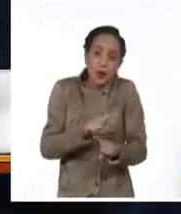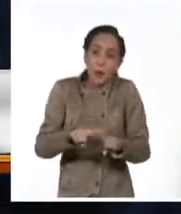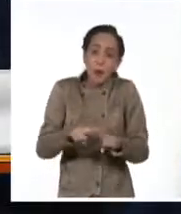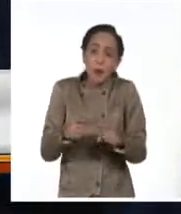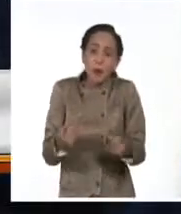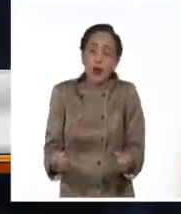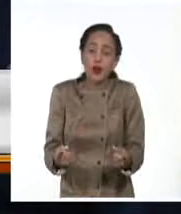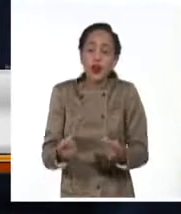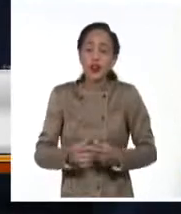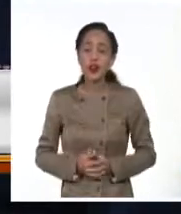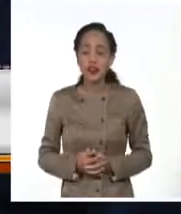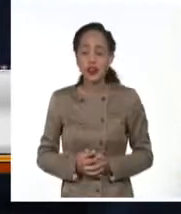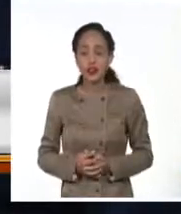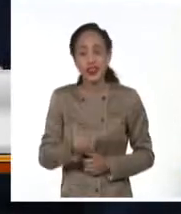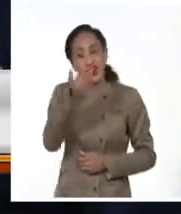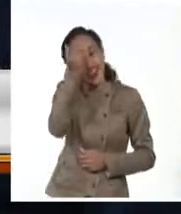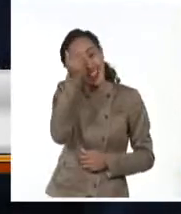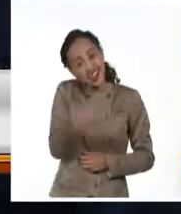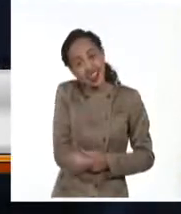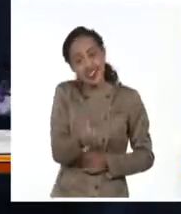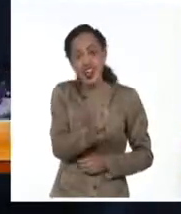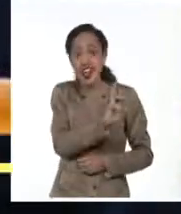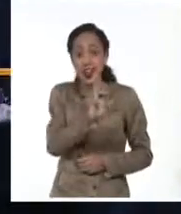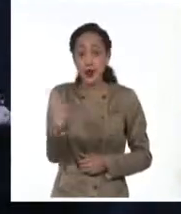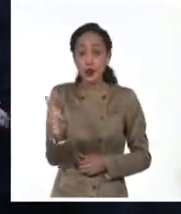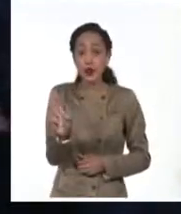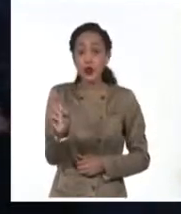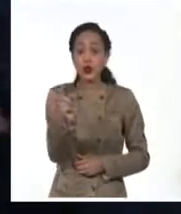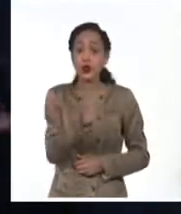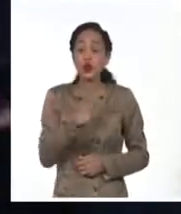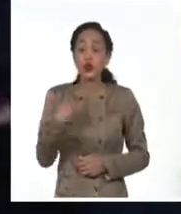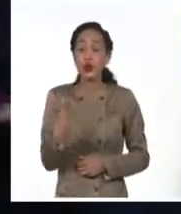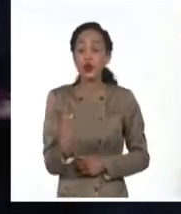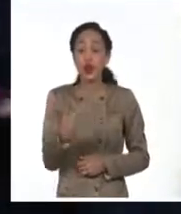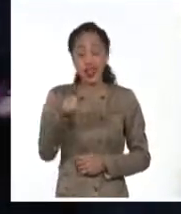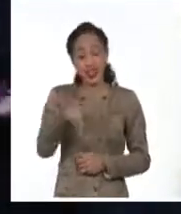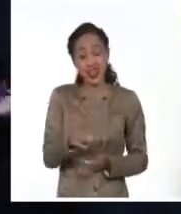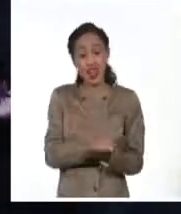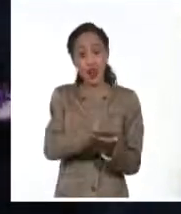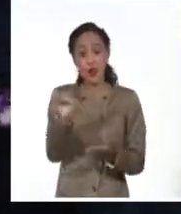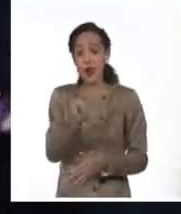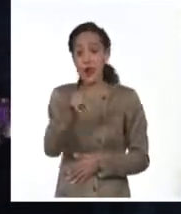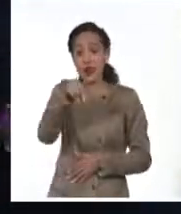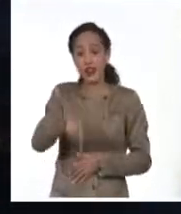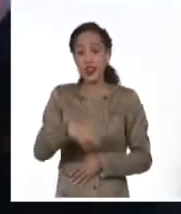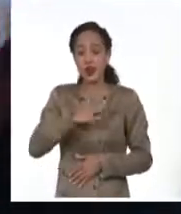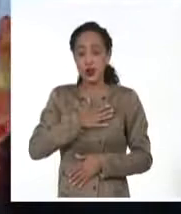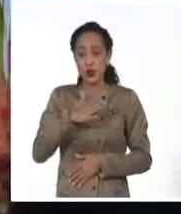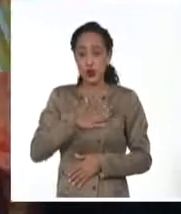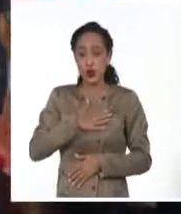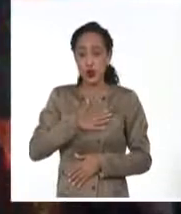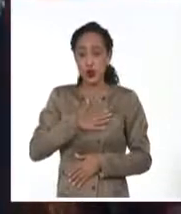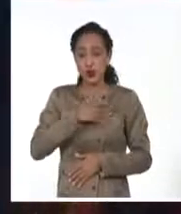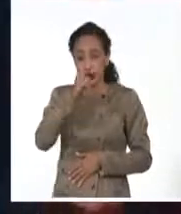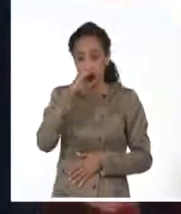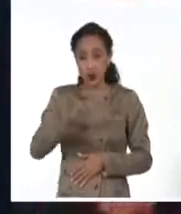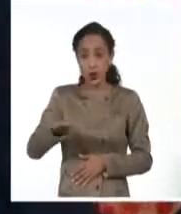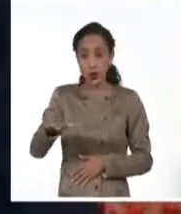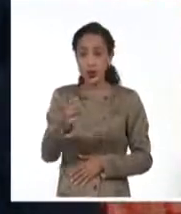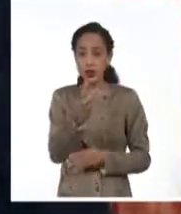Porque solo gracias a la revolución es que existen escuelas como esta, donde nuestros niños que son discapacitados